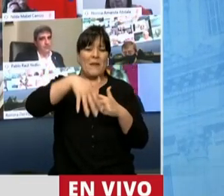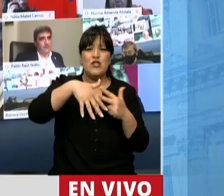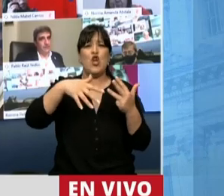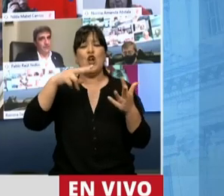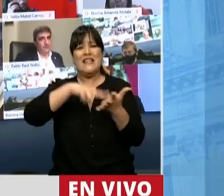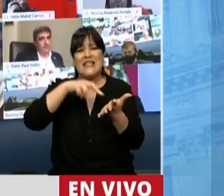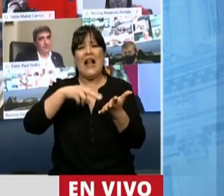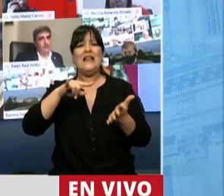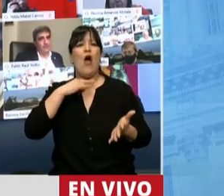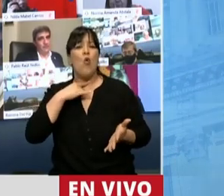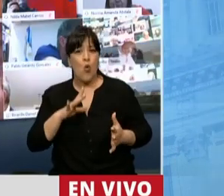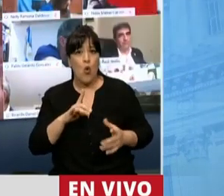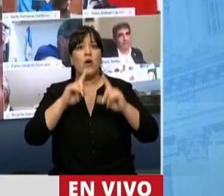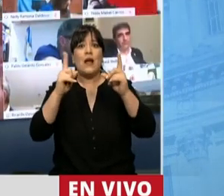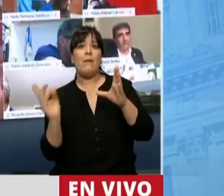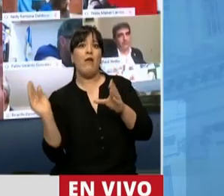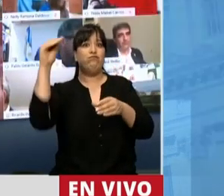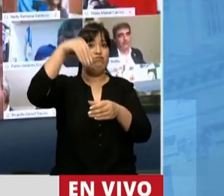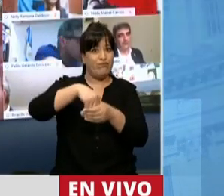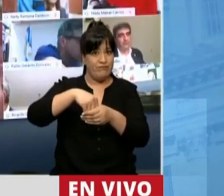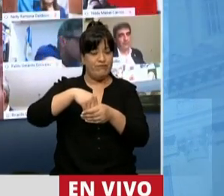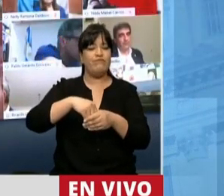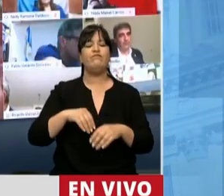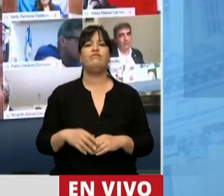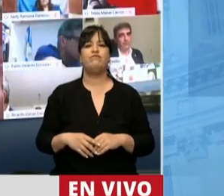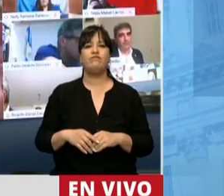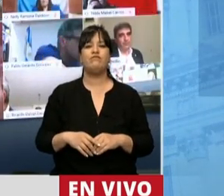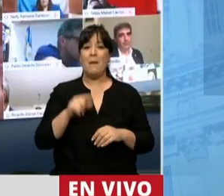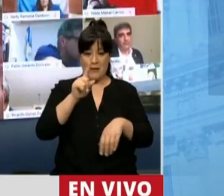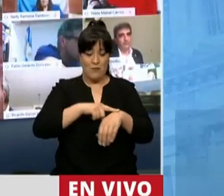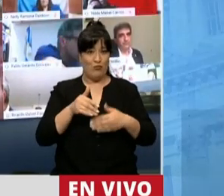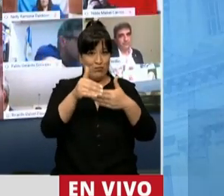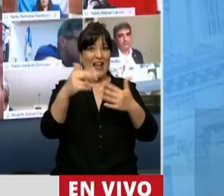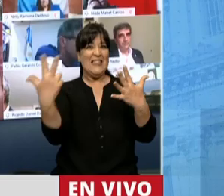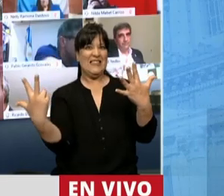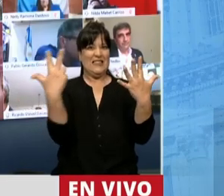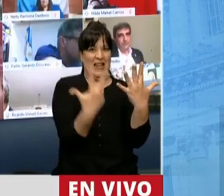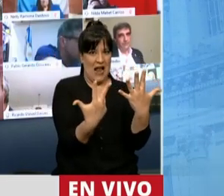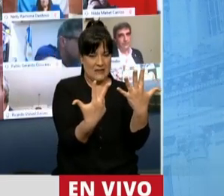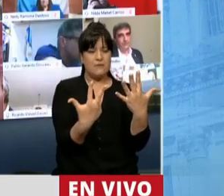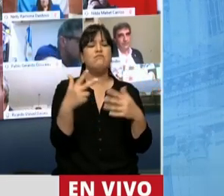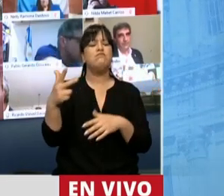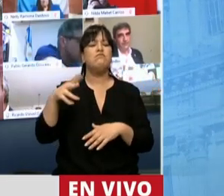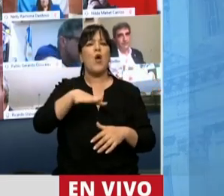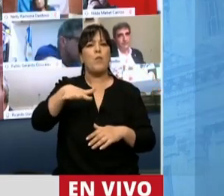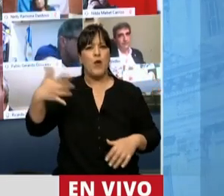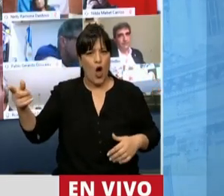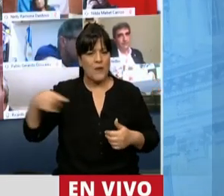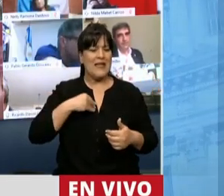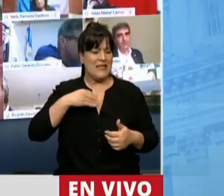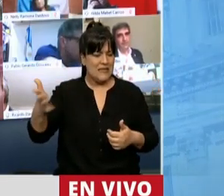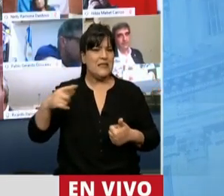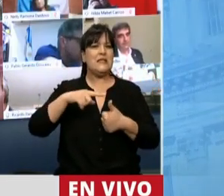Cujuy, y a la cual se ha incorporado en esta prórroga tres provincias más, la provincia de Buenos Aires,